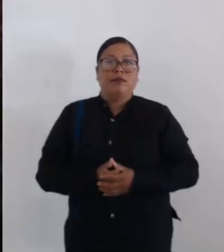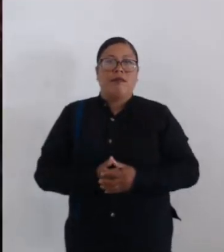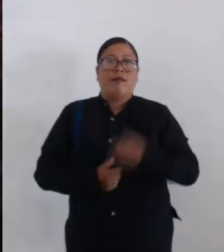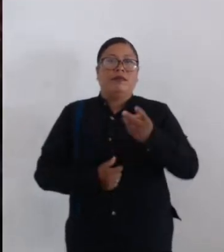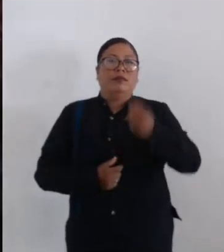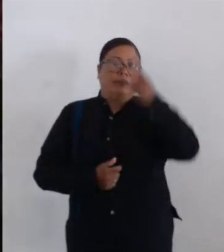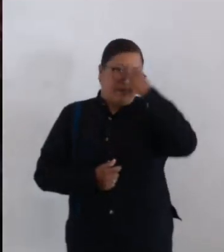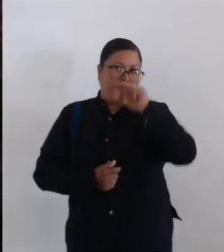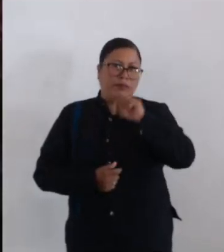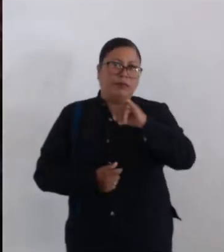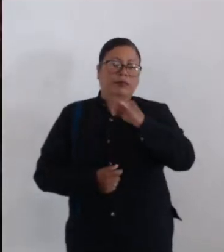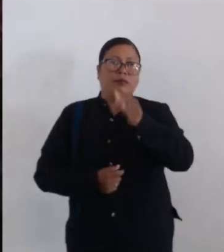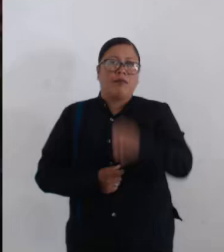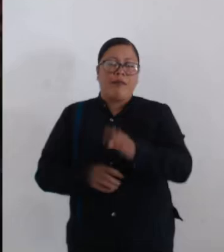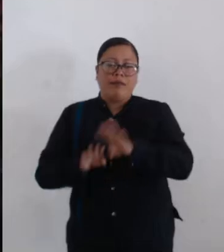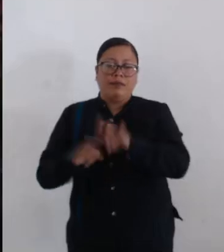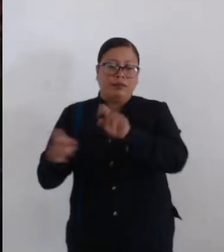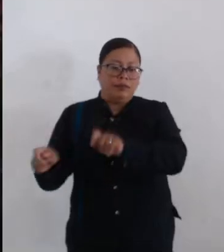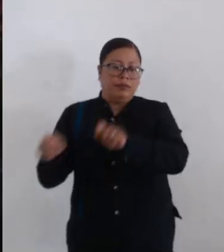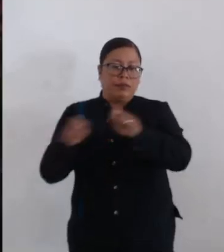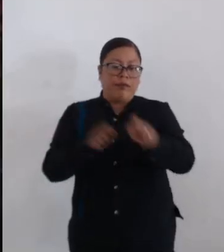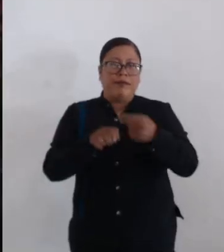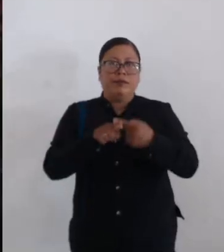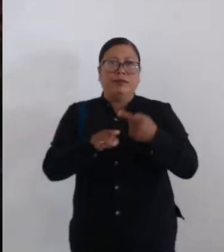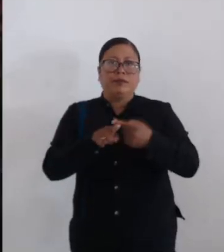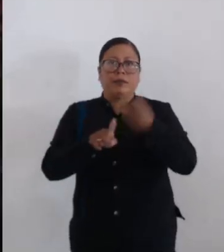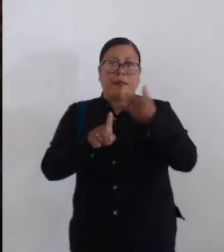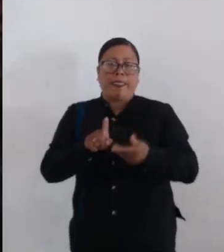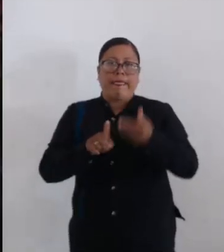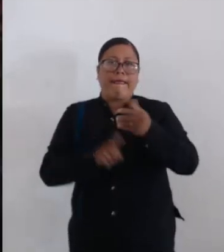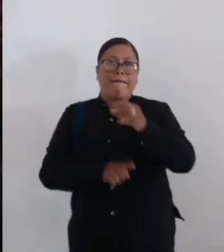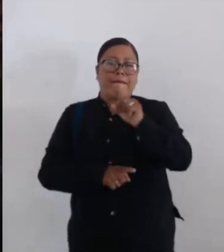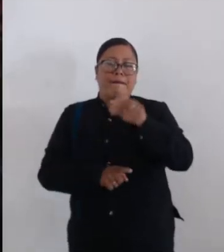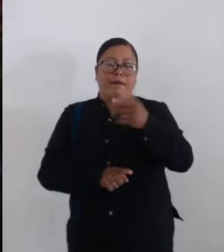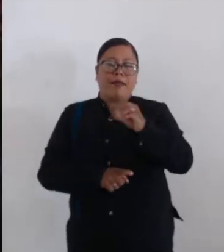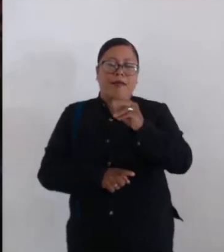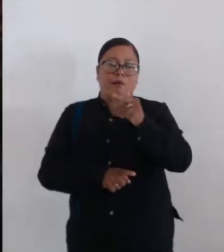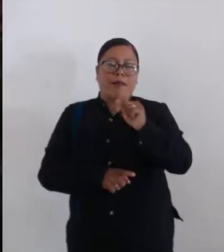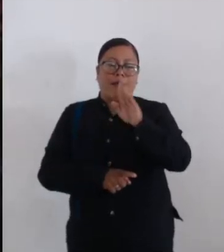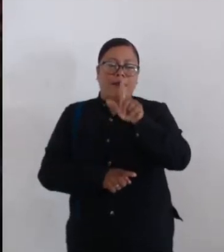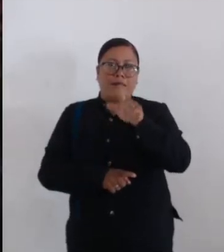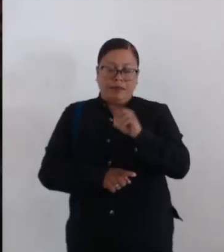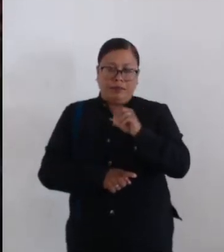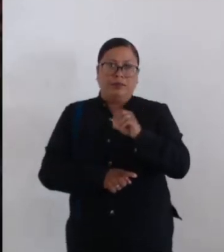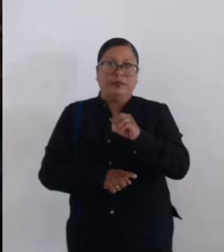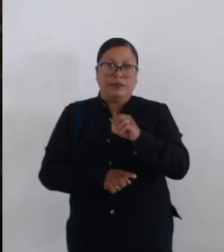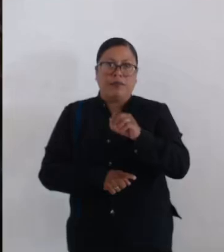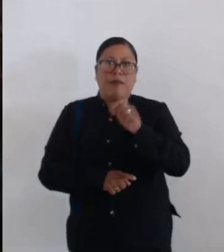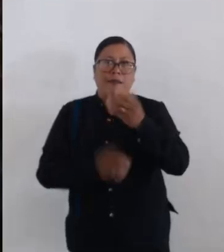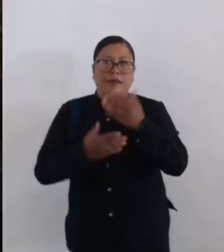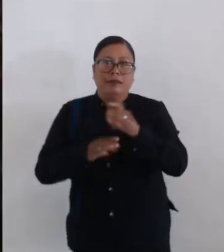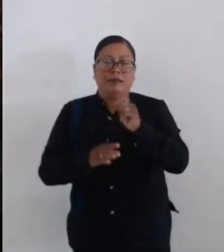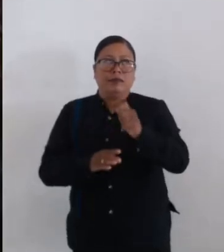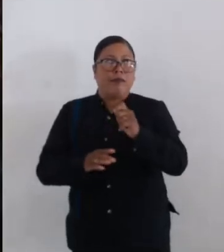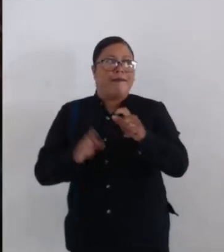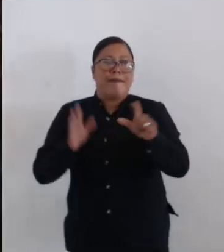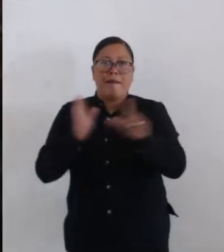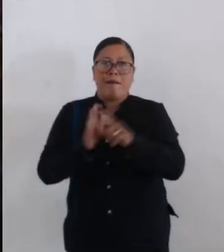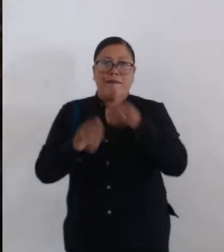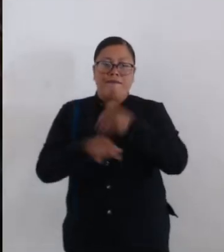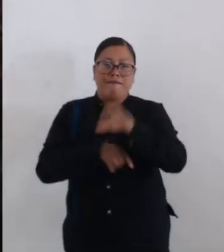mediante el que se determina aprobar la sesión de derechos a favor del ciudadano Sergio Pablo González Rafael, respecto de la caseta número